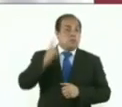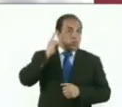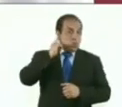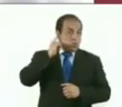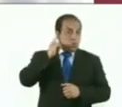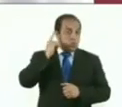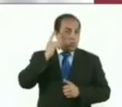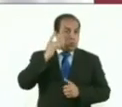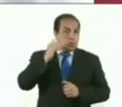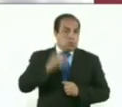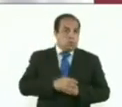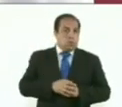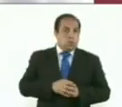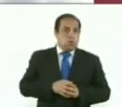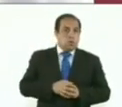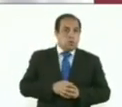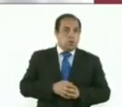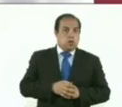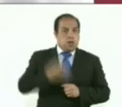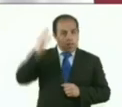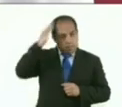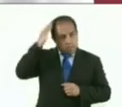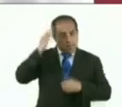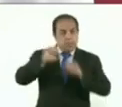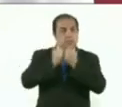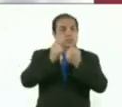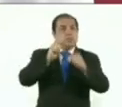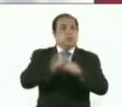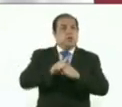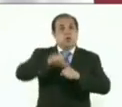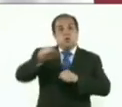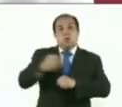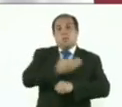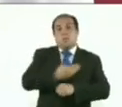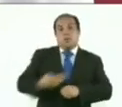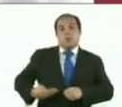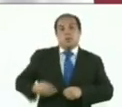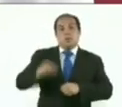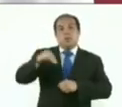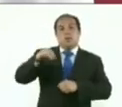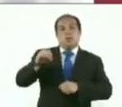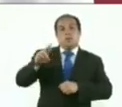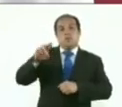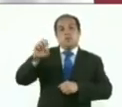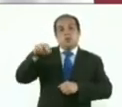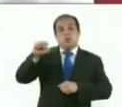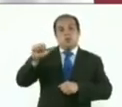un dirigente social, después presidente de Morena,